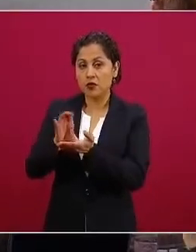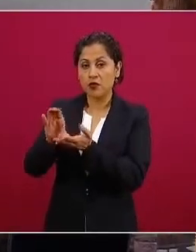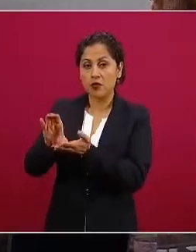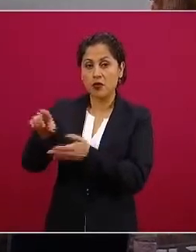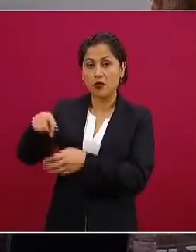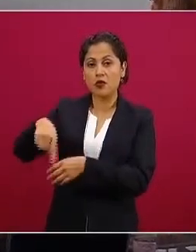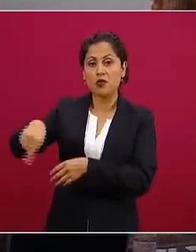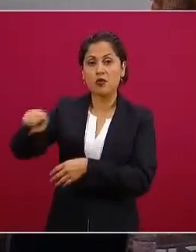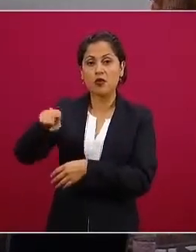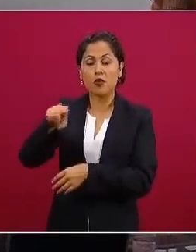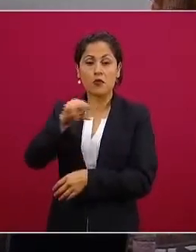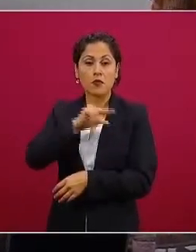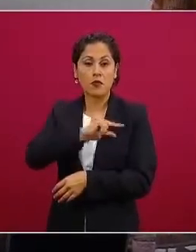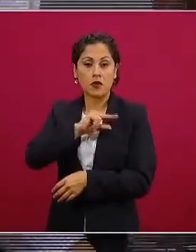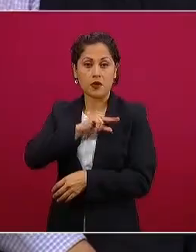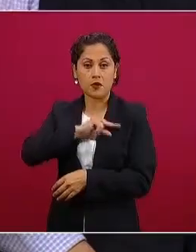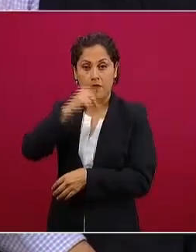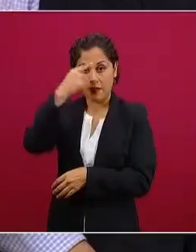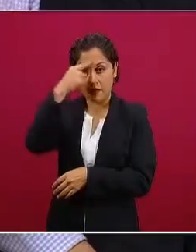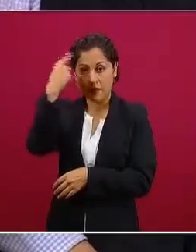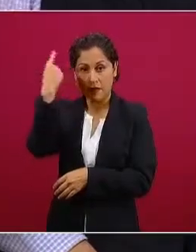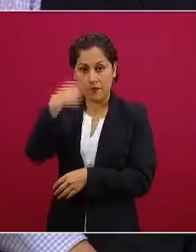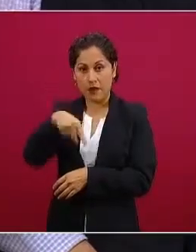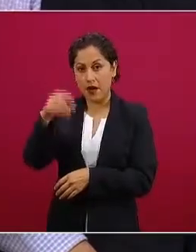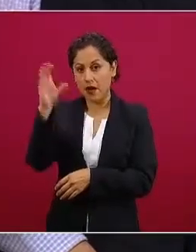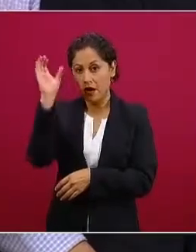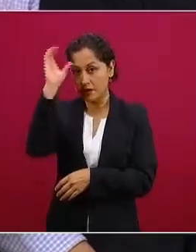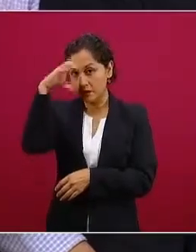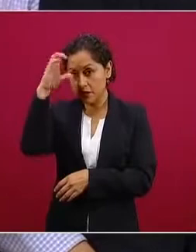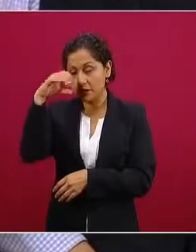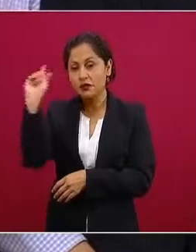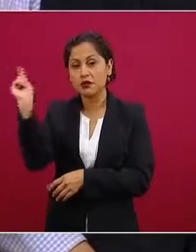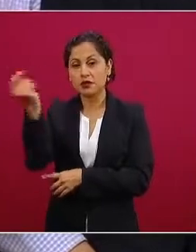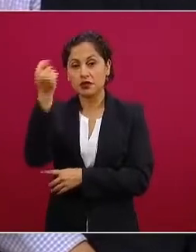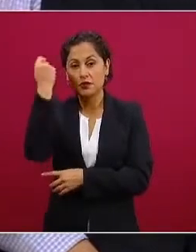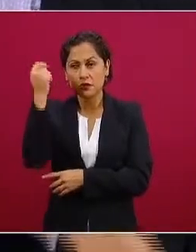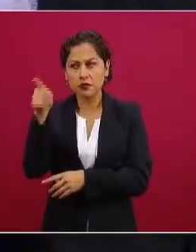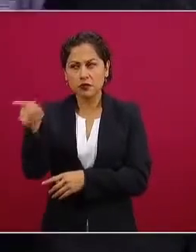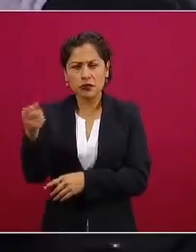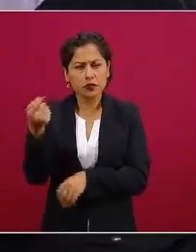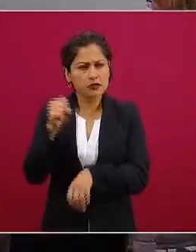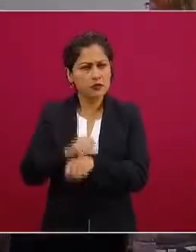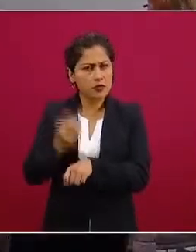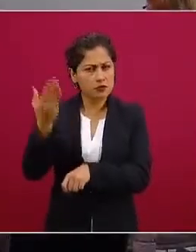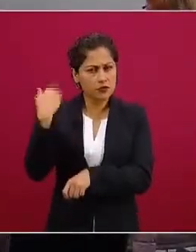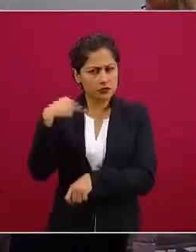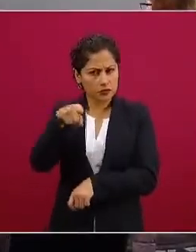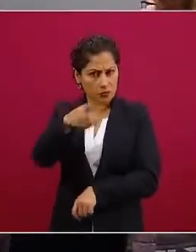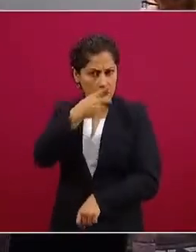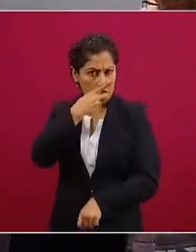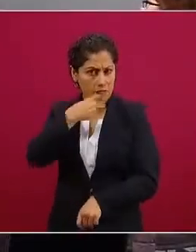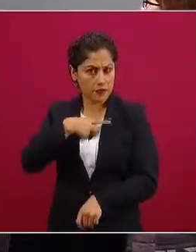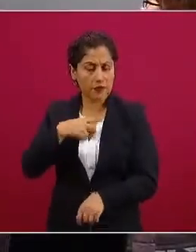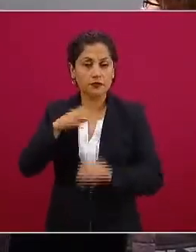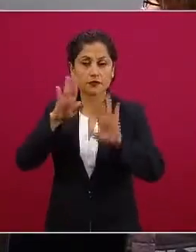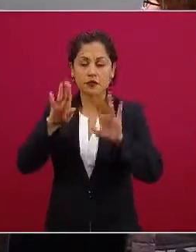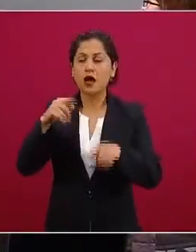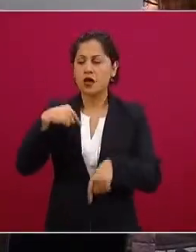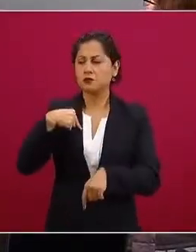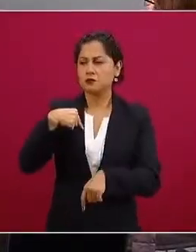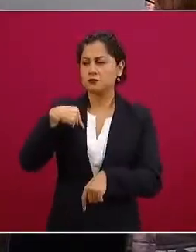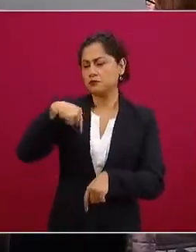hace creo que fue la semana pasada pues vamos a pedirle a la directora